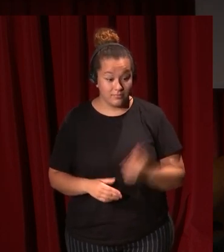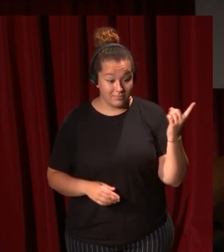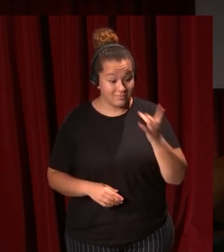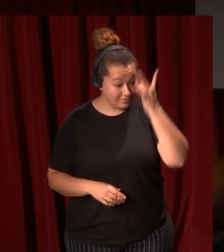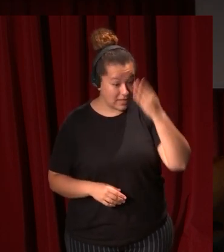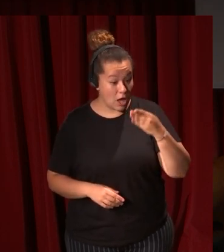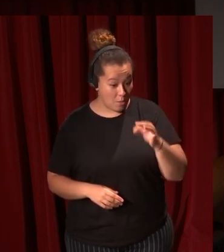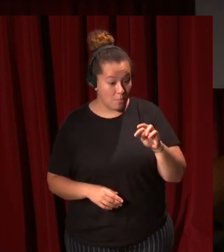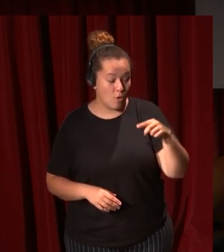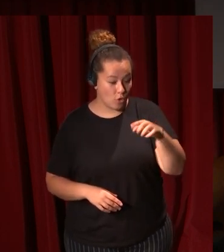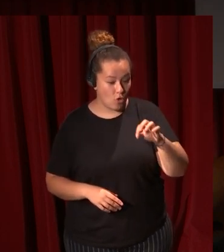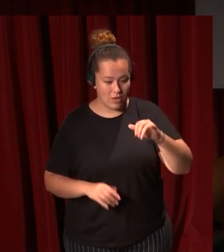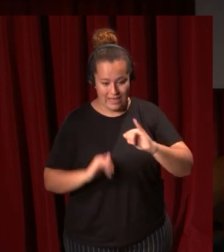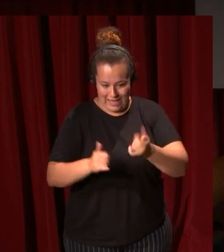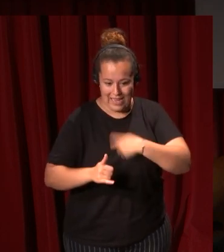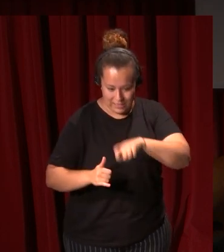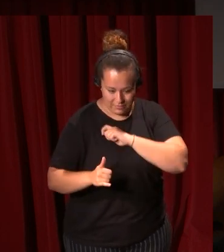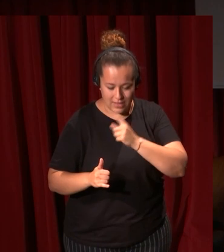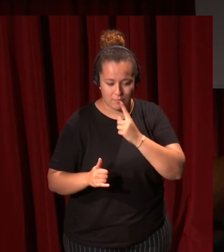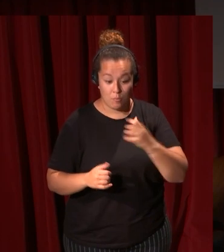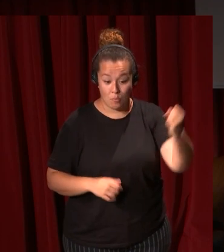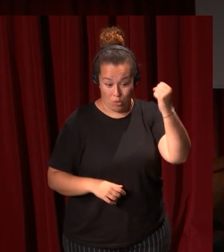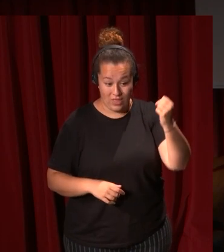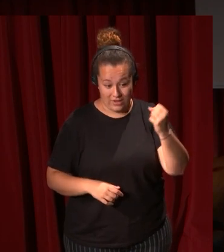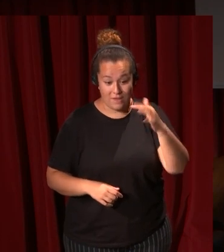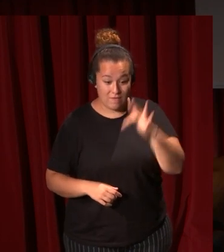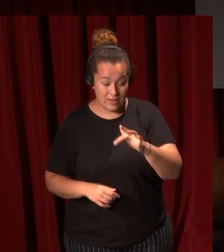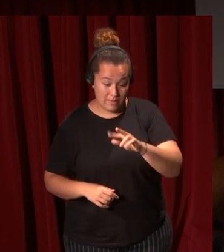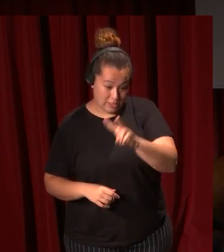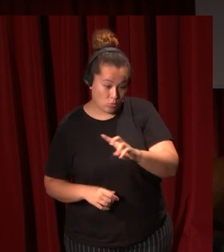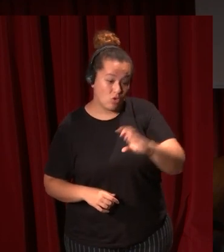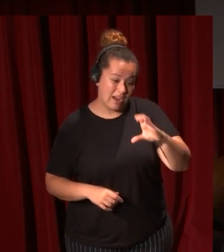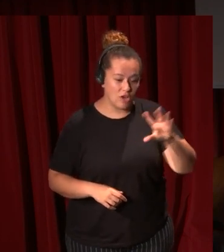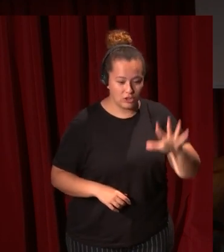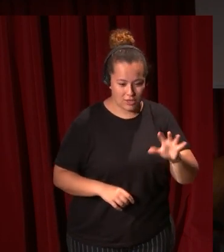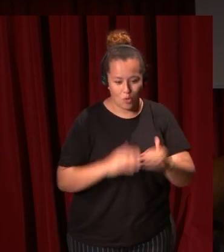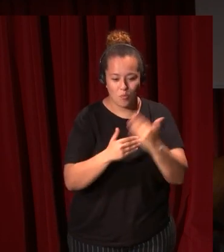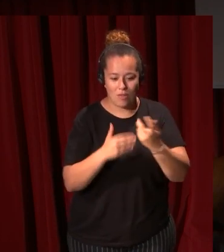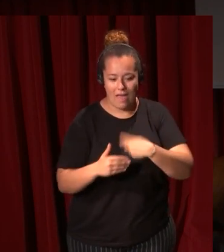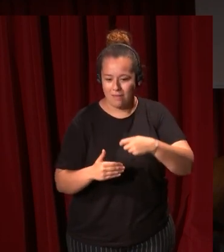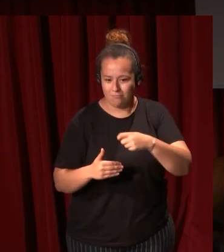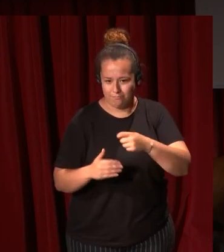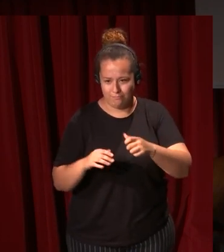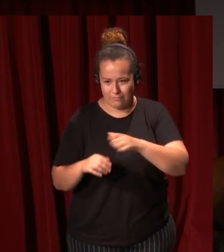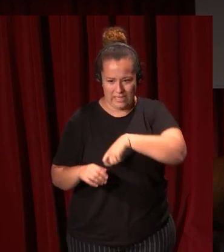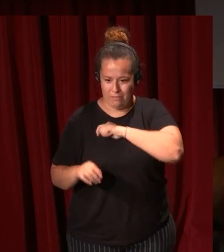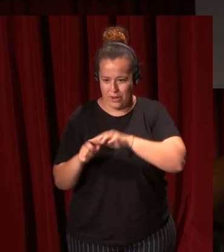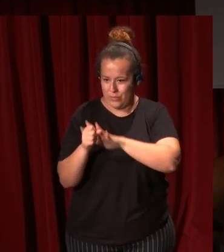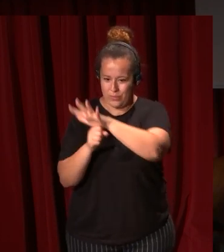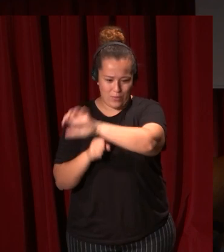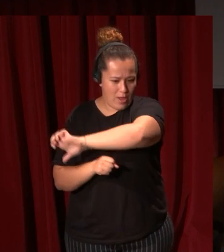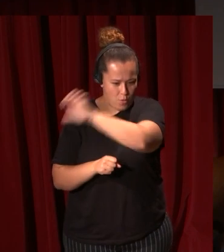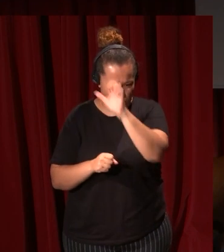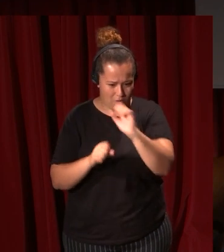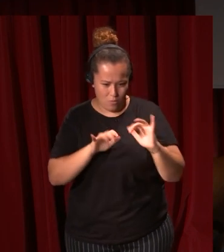de Borgoña seguramente, llega a España y es el poder de Felipe II y de Carlos V el que hacen que se pongan de moda en toda Europa y en ese sentido sí que es una moda que